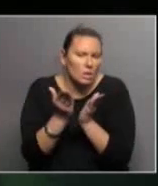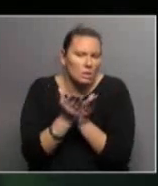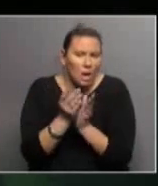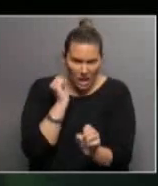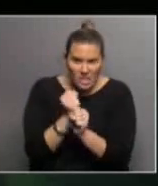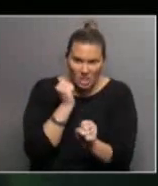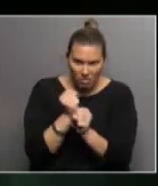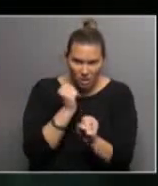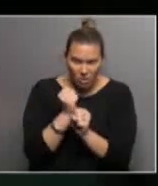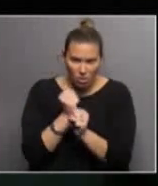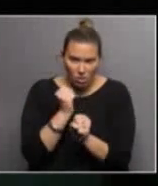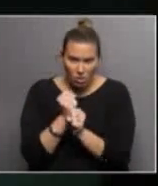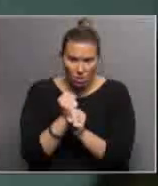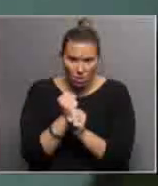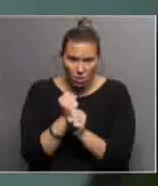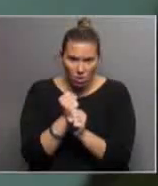trabajo?